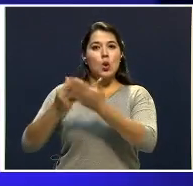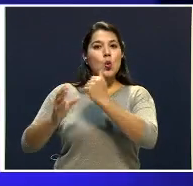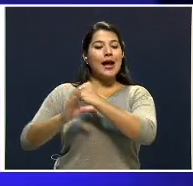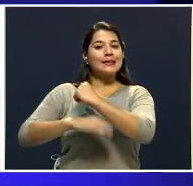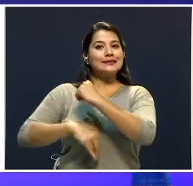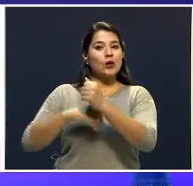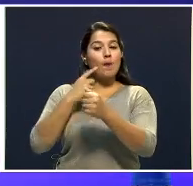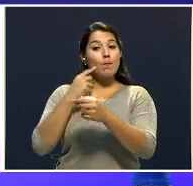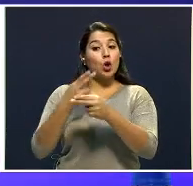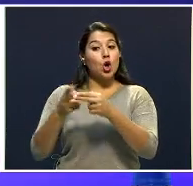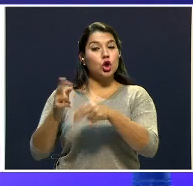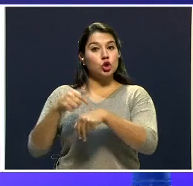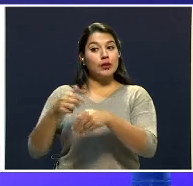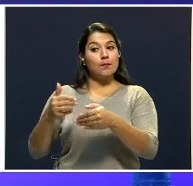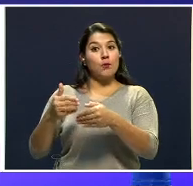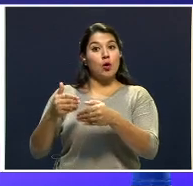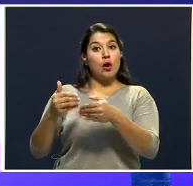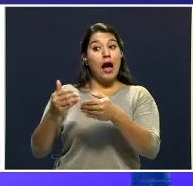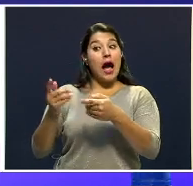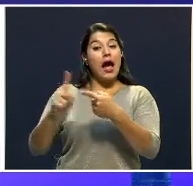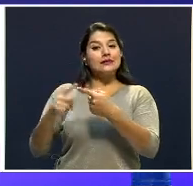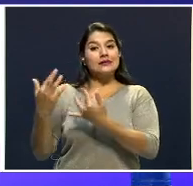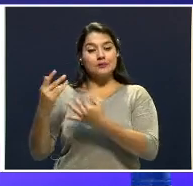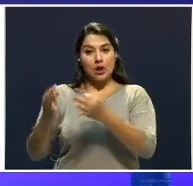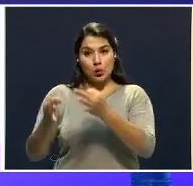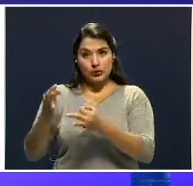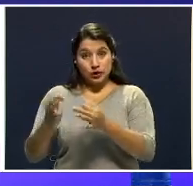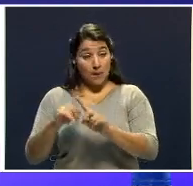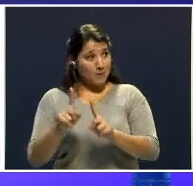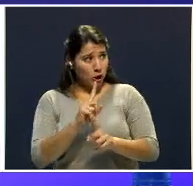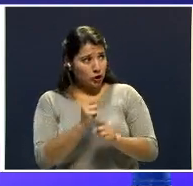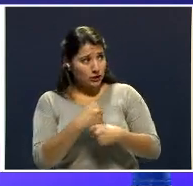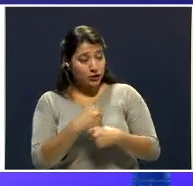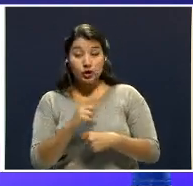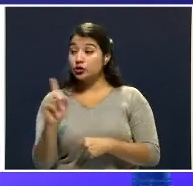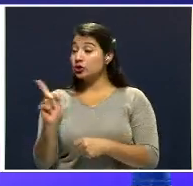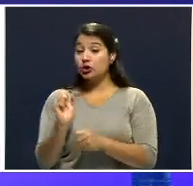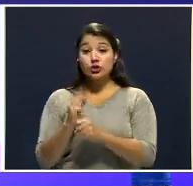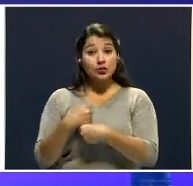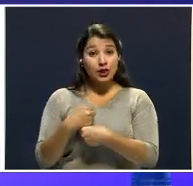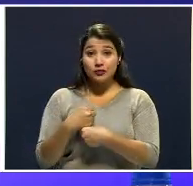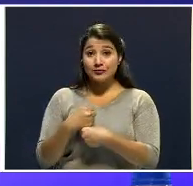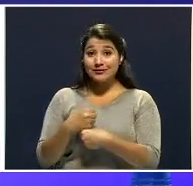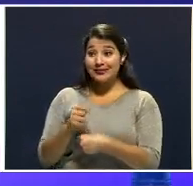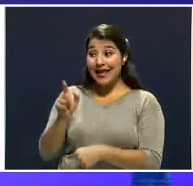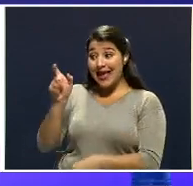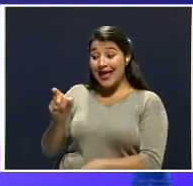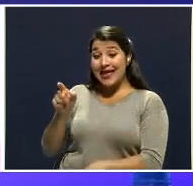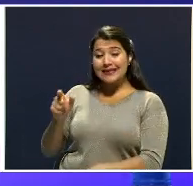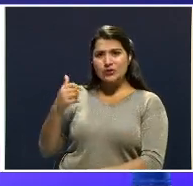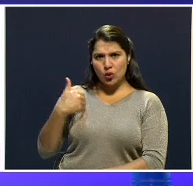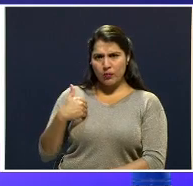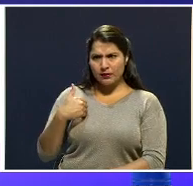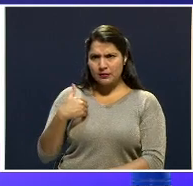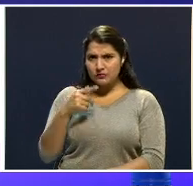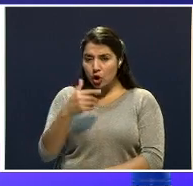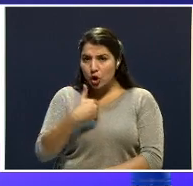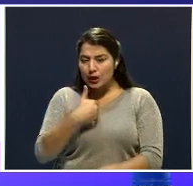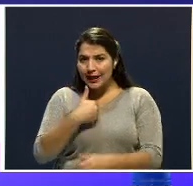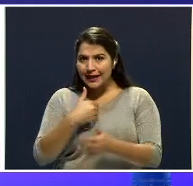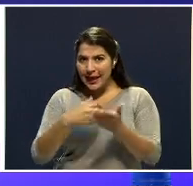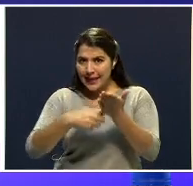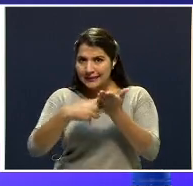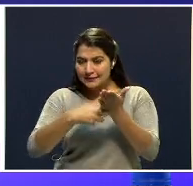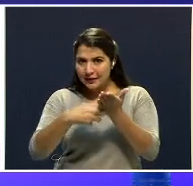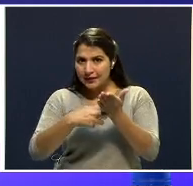no se hace? Pero no se hizo, no se hizo, o sea, este señor, con ese tipo de informe, y no está en el expediente, y